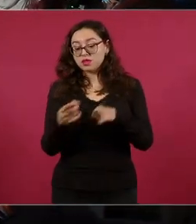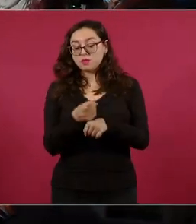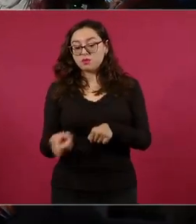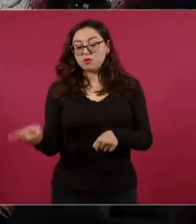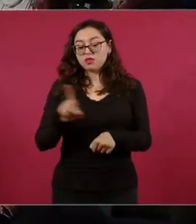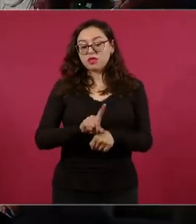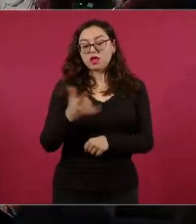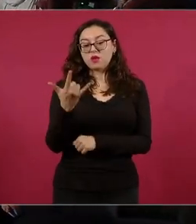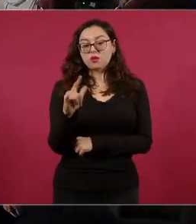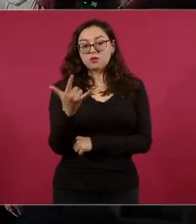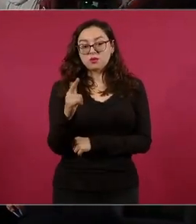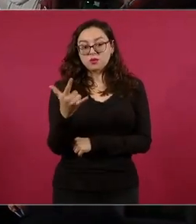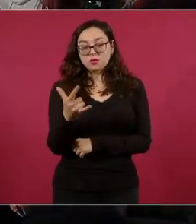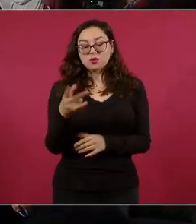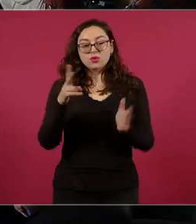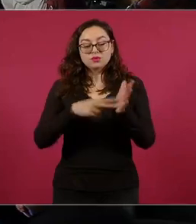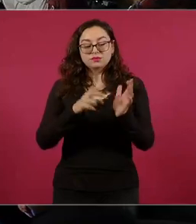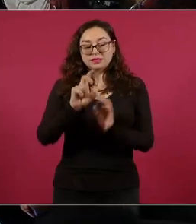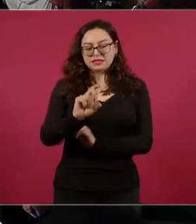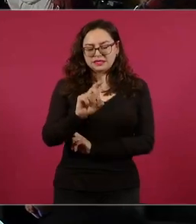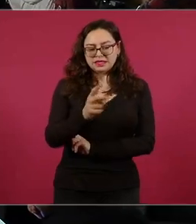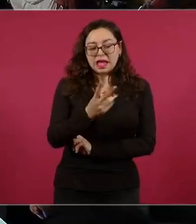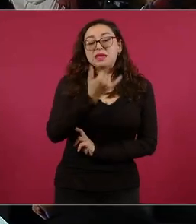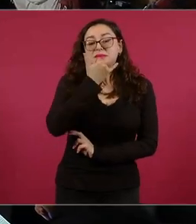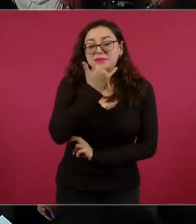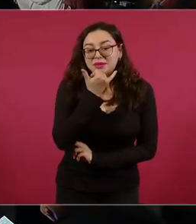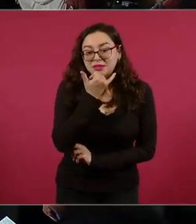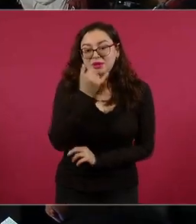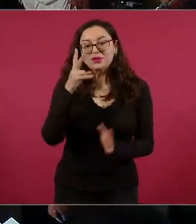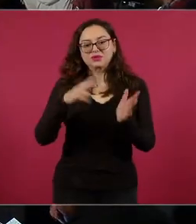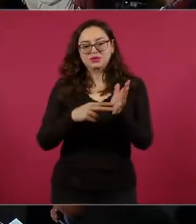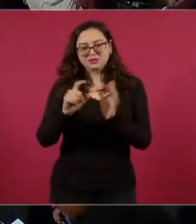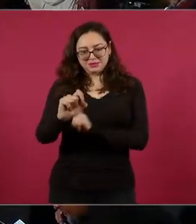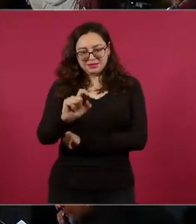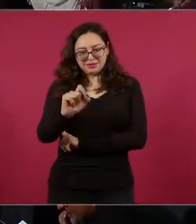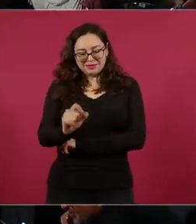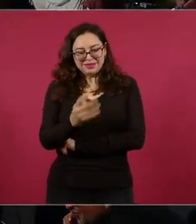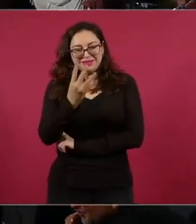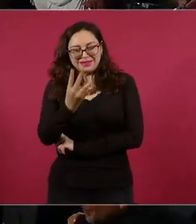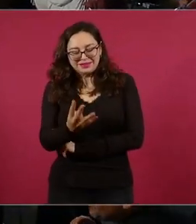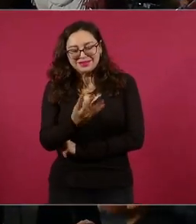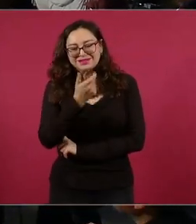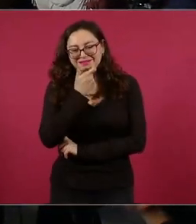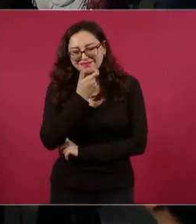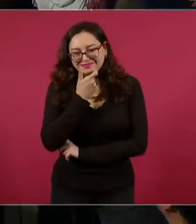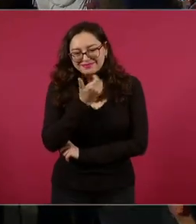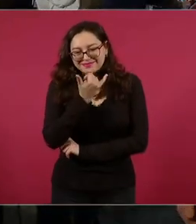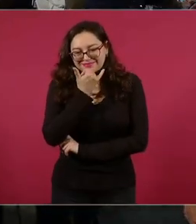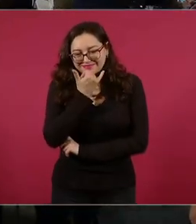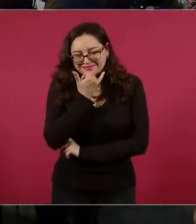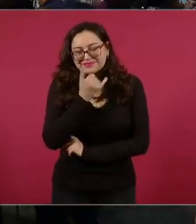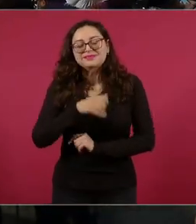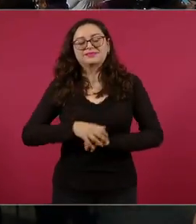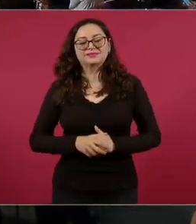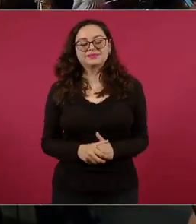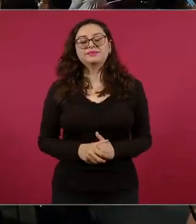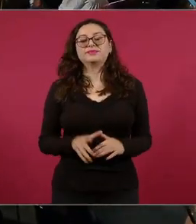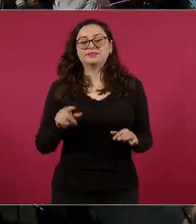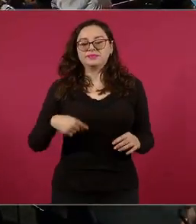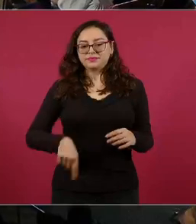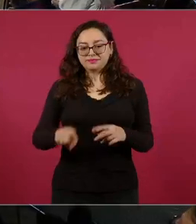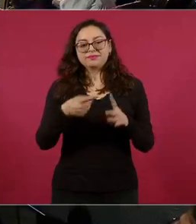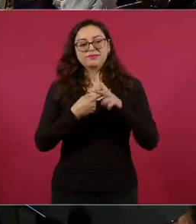2022, perdón, 2024. Este es el quién es quién en las mentiras de la semana y vamos a iniciar.